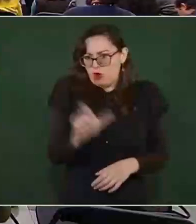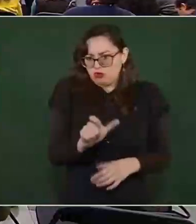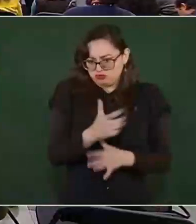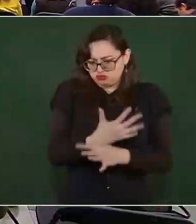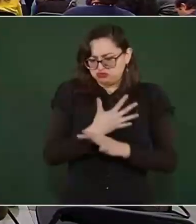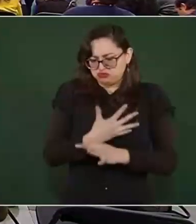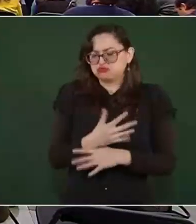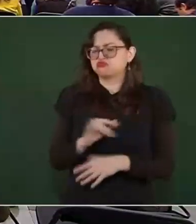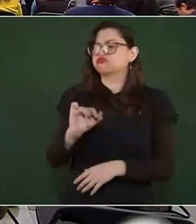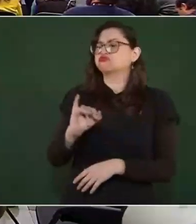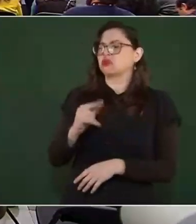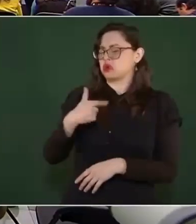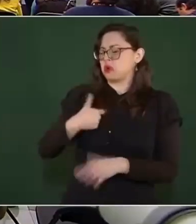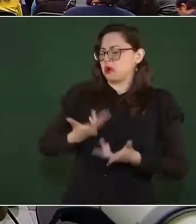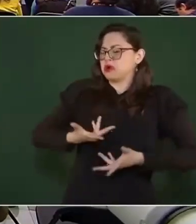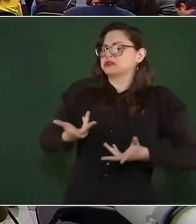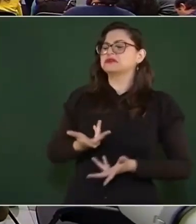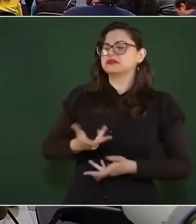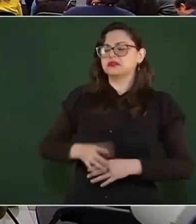¿Qué hace Calderón?